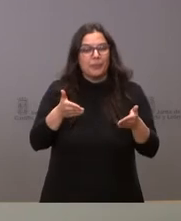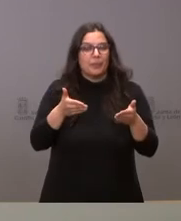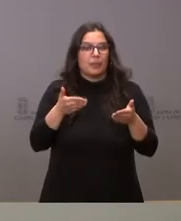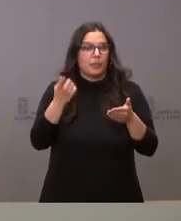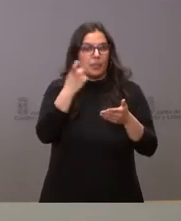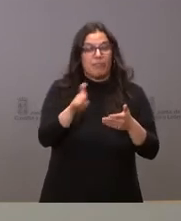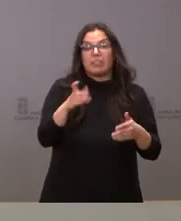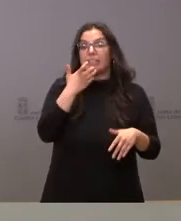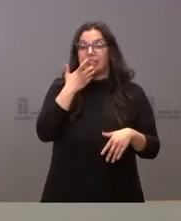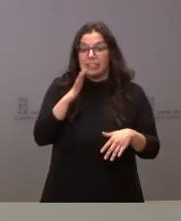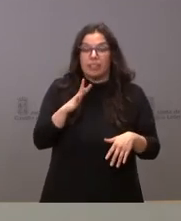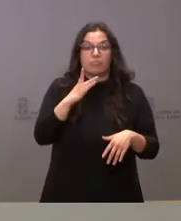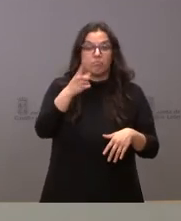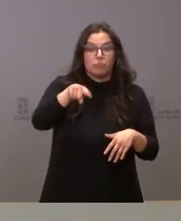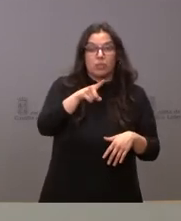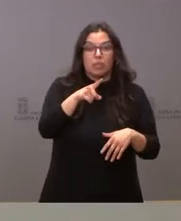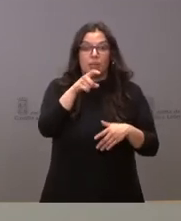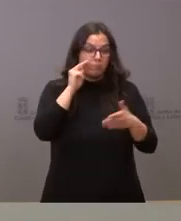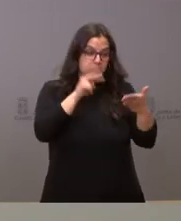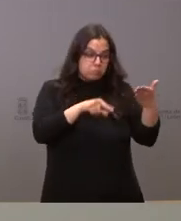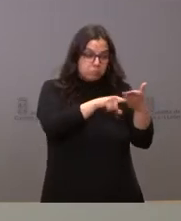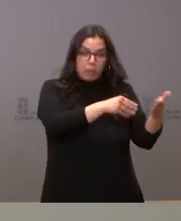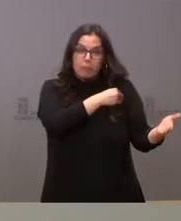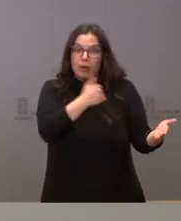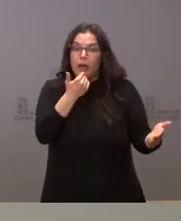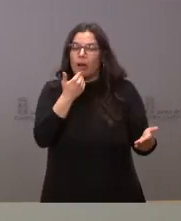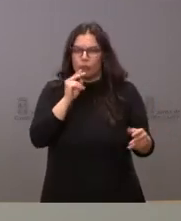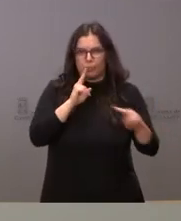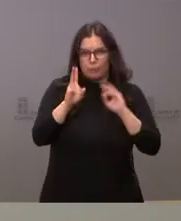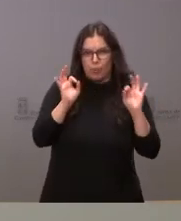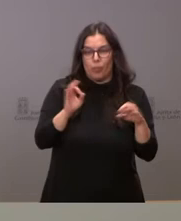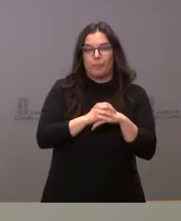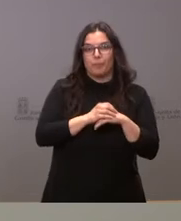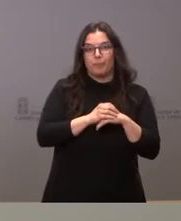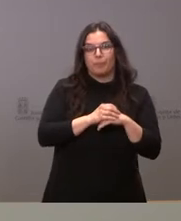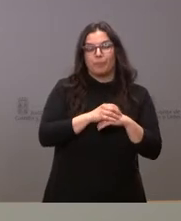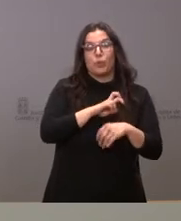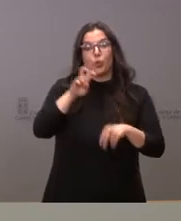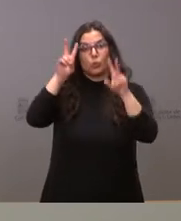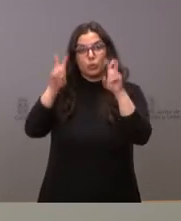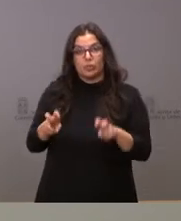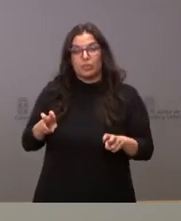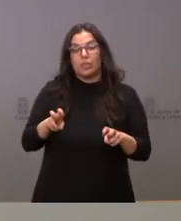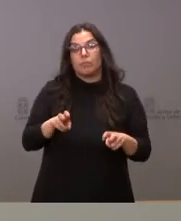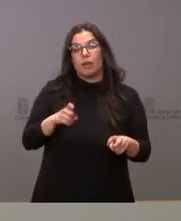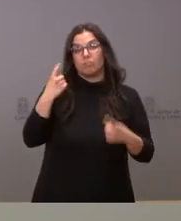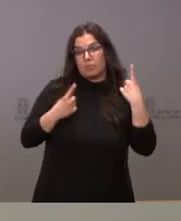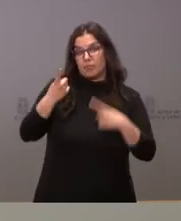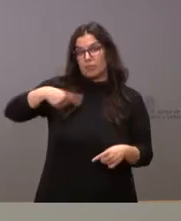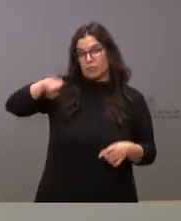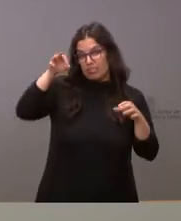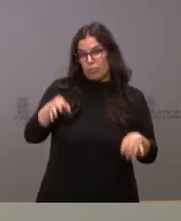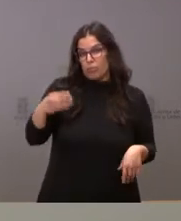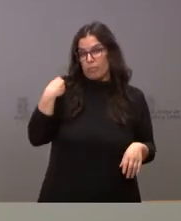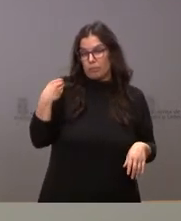no obstante si alguna pregunta desean formular sobre lo mismo se lo contestaría. ¿Algún tema de interés sobre los cuales ustedes también seguro vienen